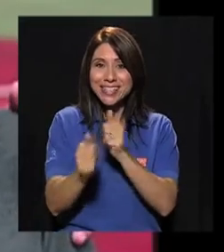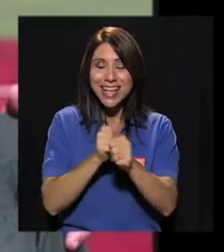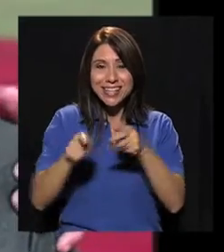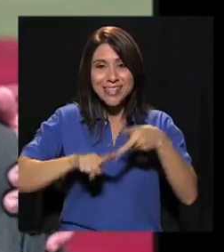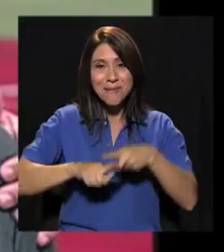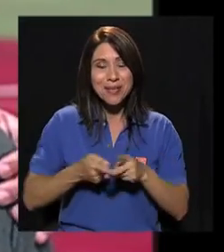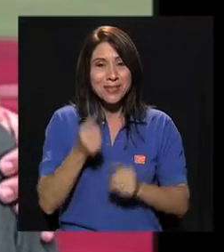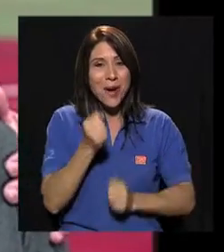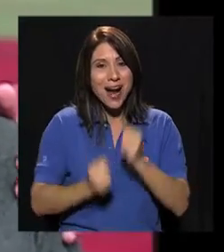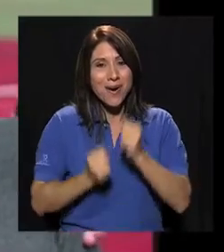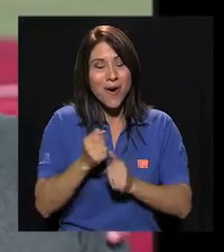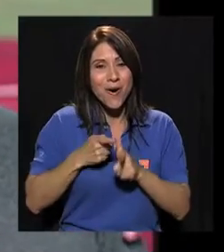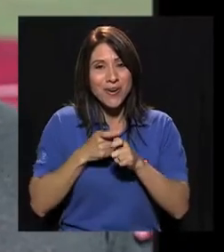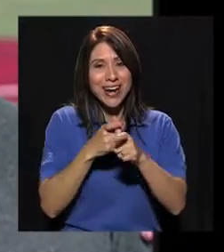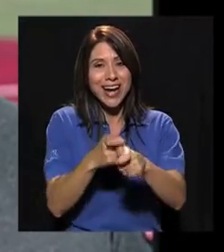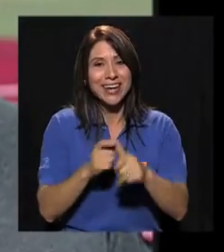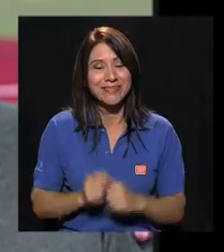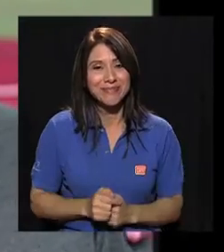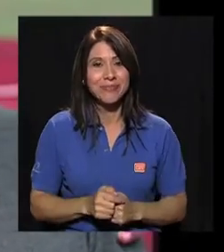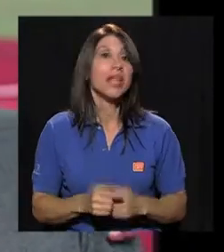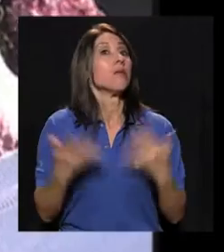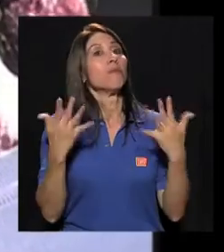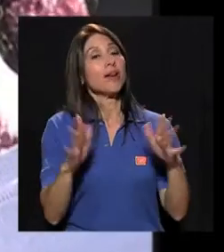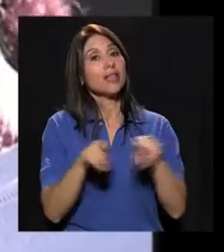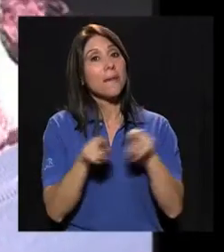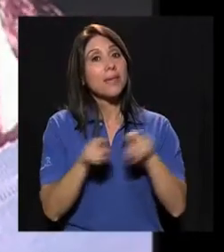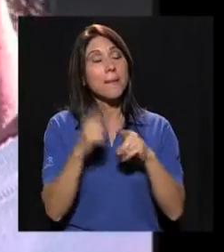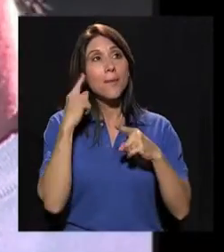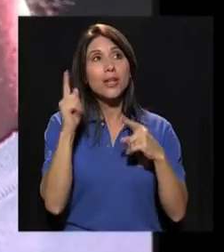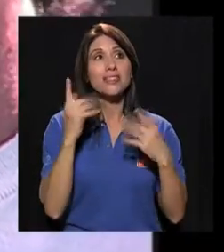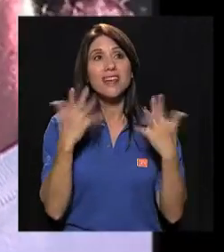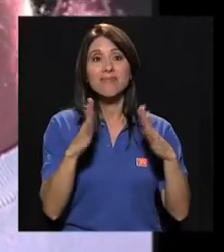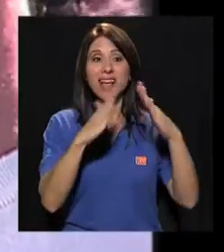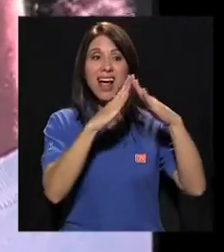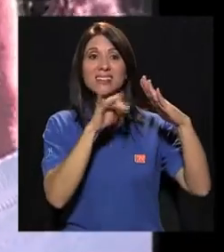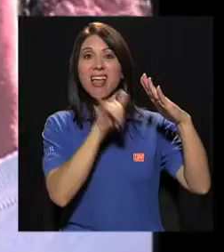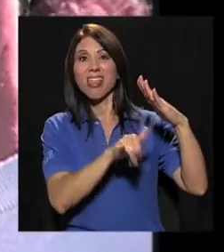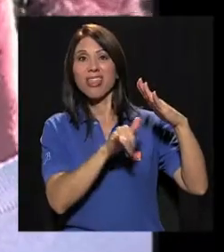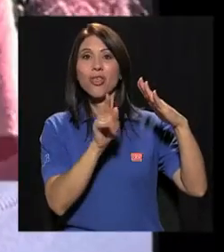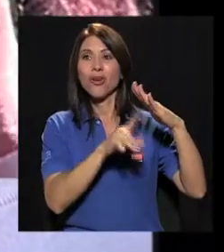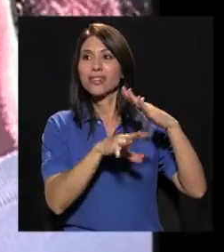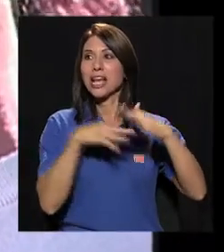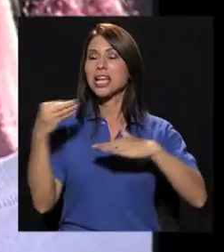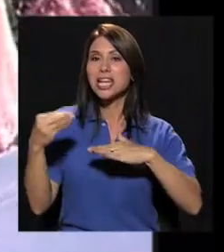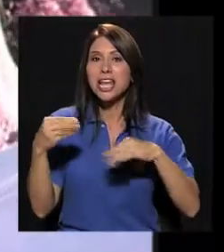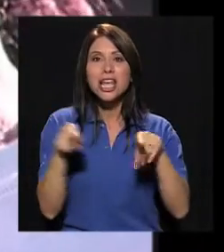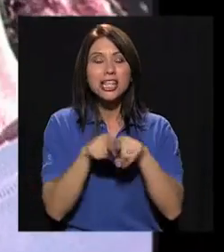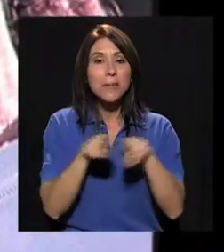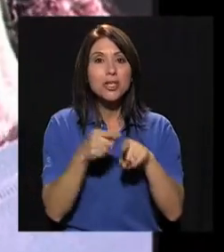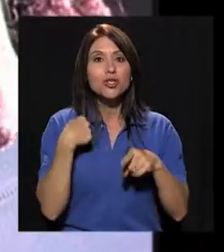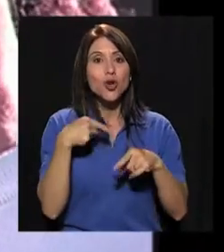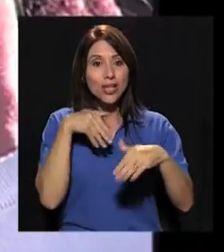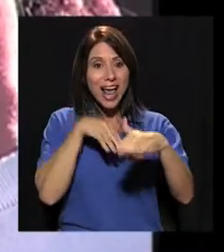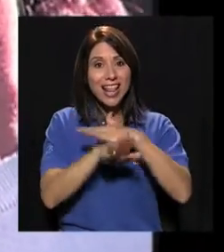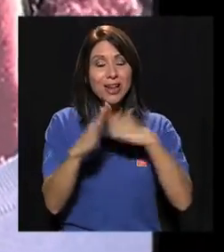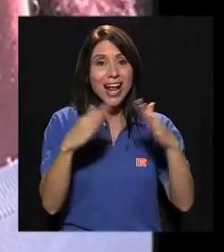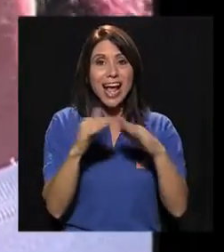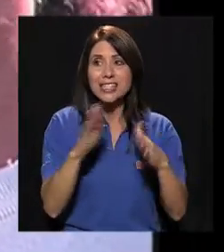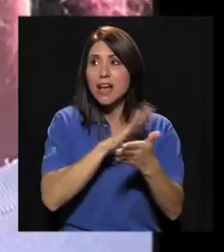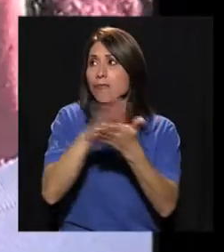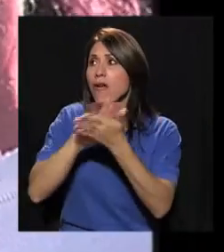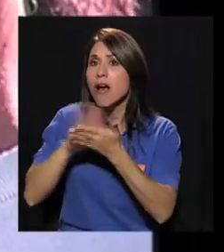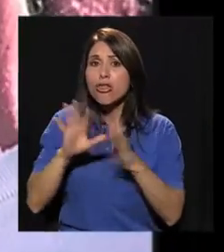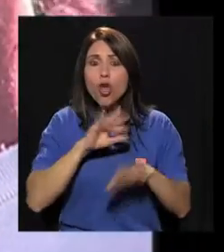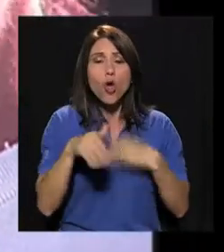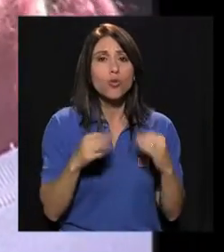puso los tenis y empezó a correr. Y por destrezarse un rato uno de salir de la casa. Porque yo ahora llego con tanta energía a hacer mi oficio.